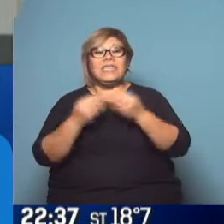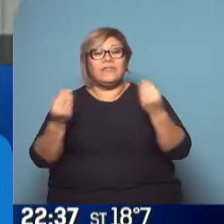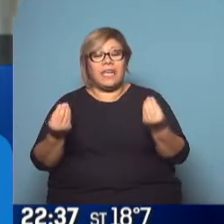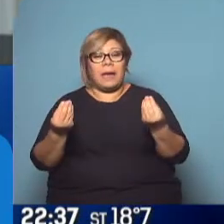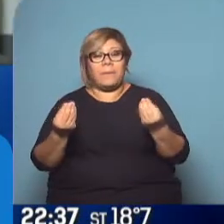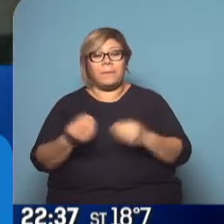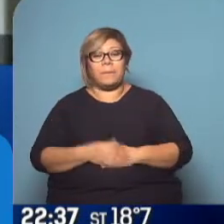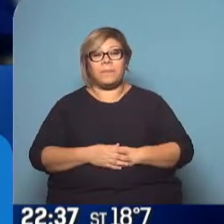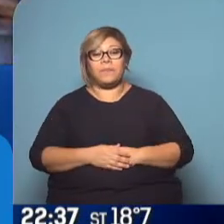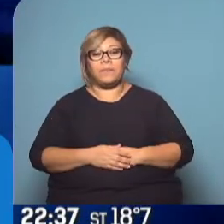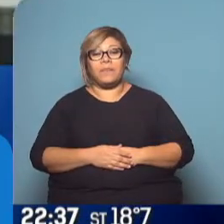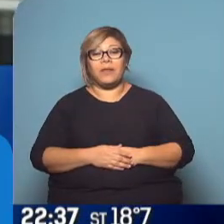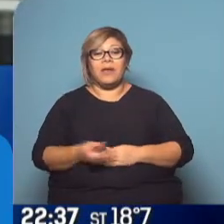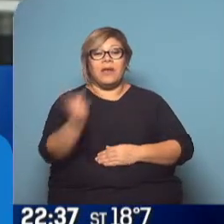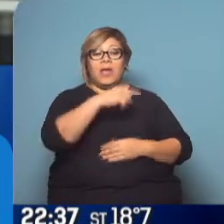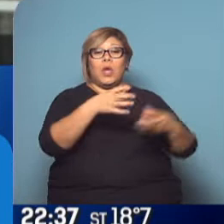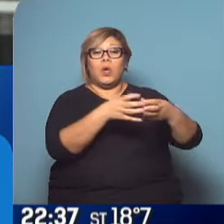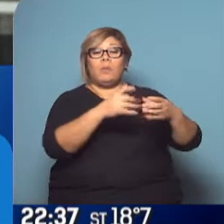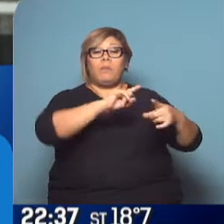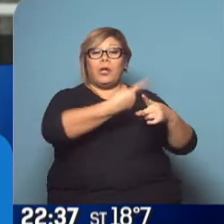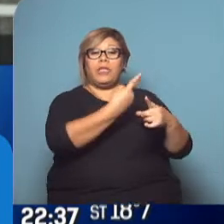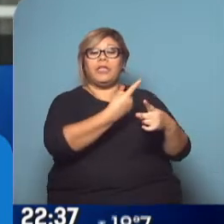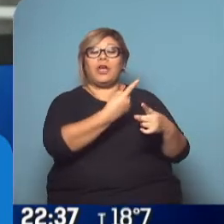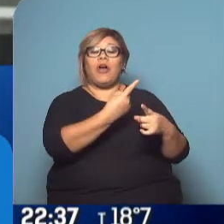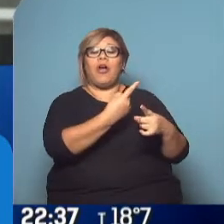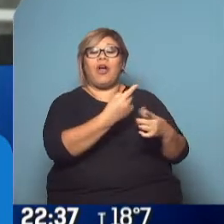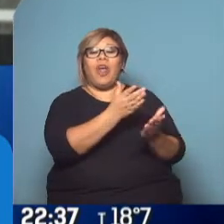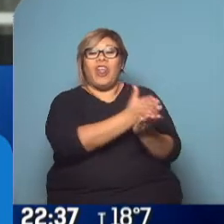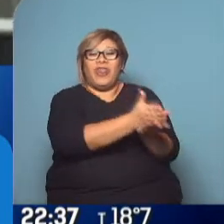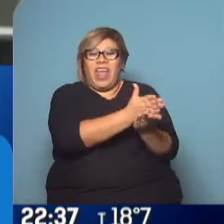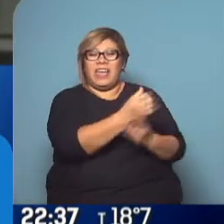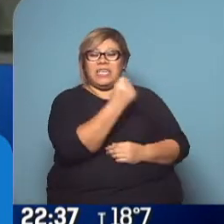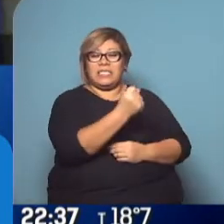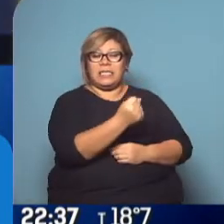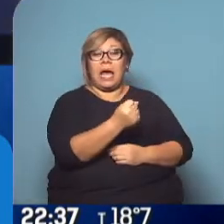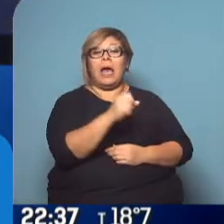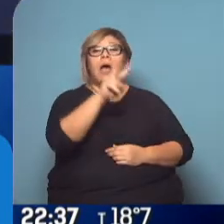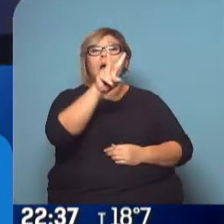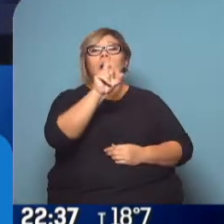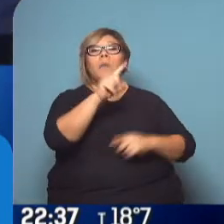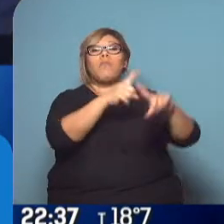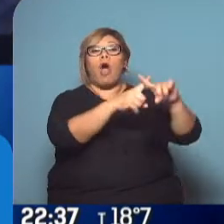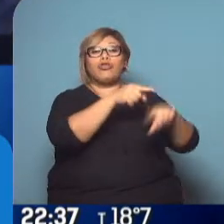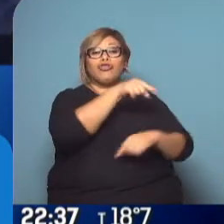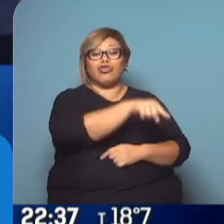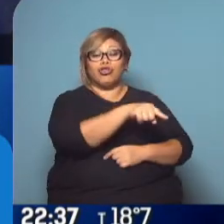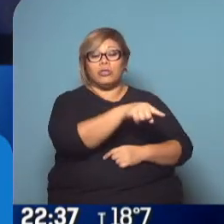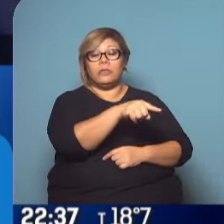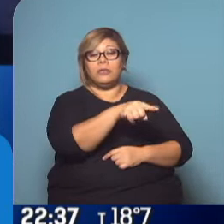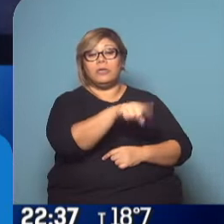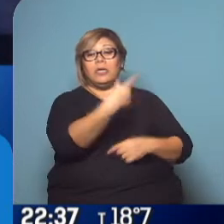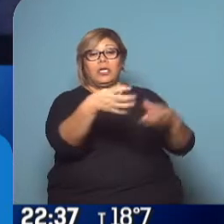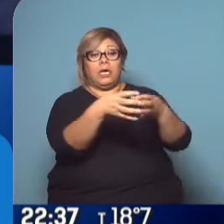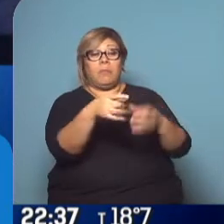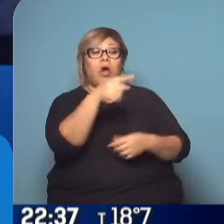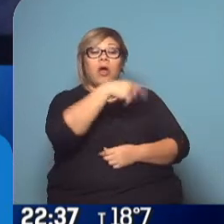la extrema derecha, el surgimiento de Vox y las expectativas que había, que inclusive se suponía que iba a sacar más votos,